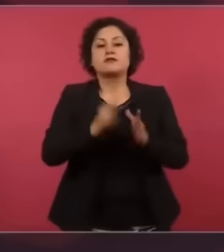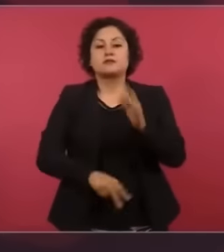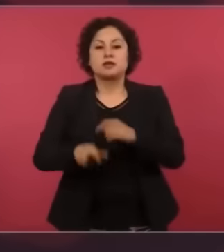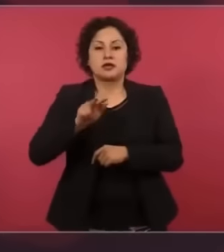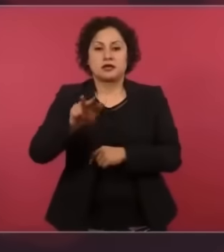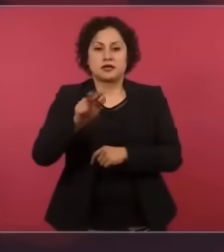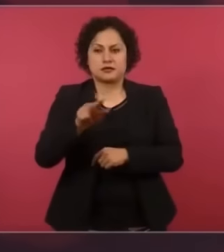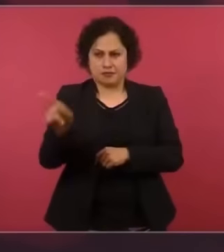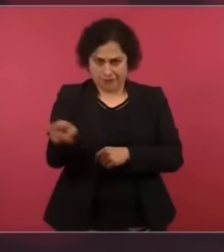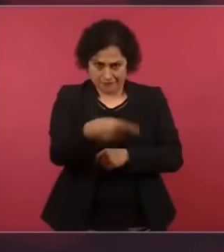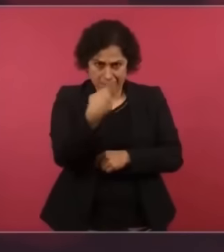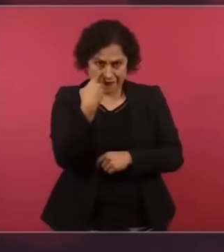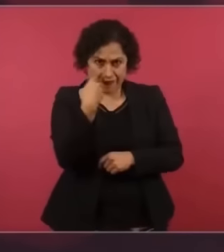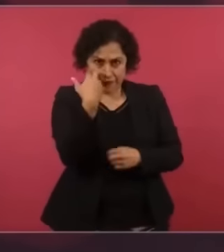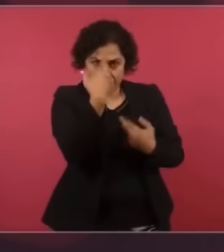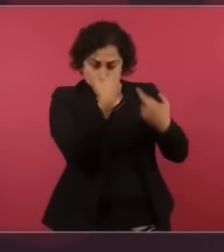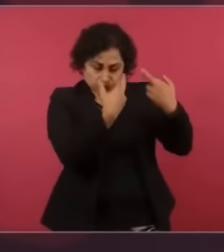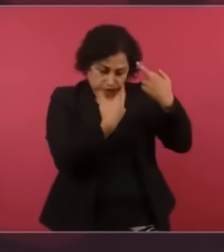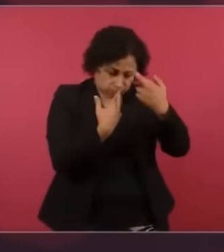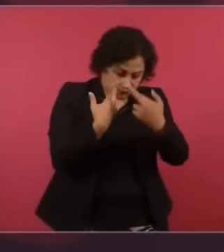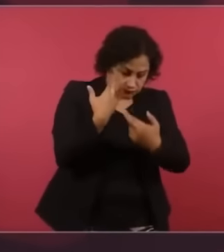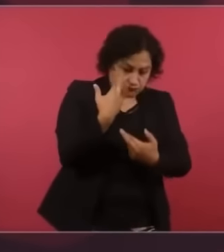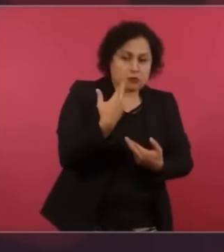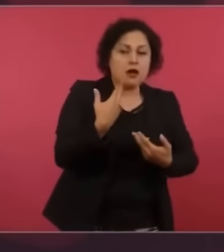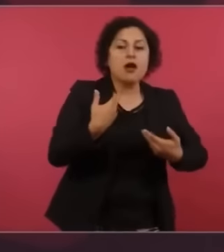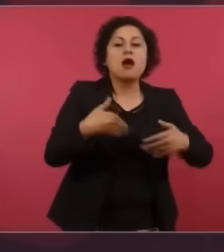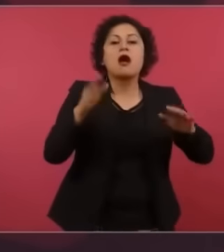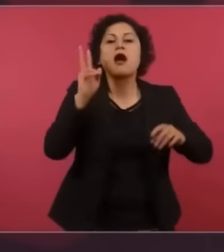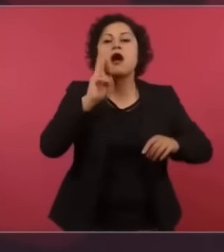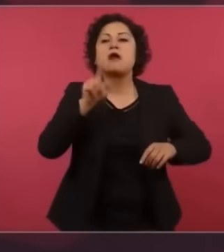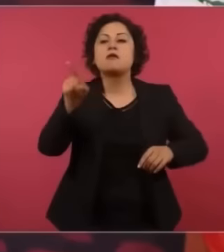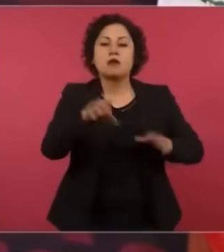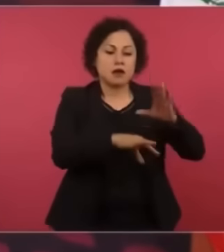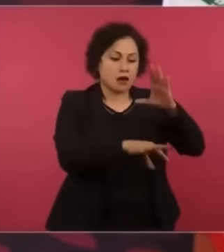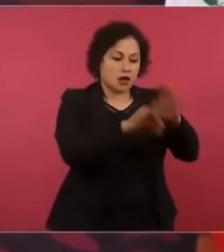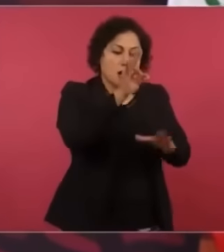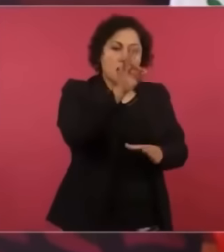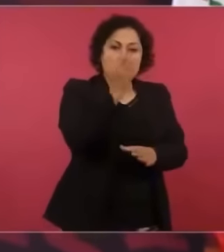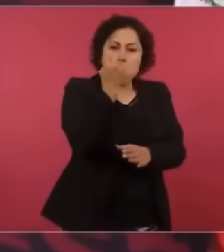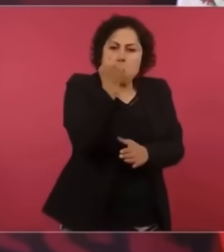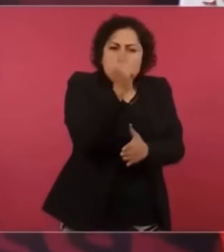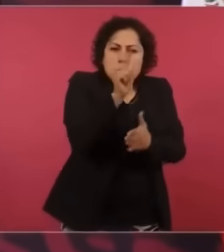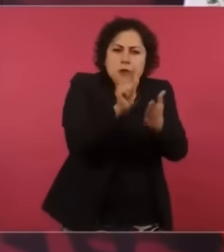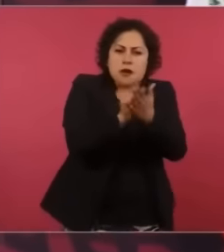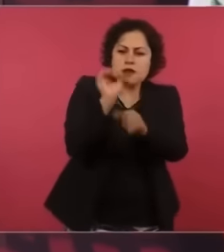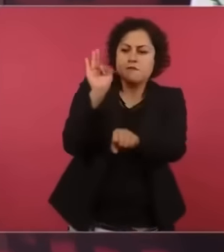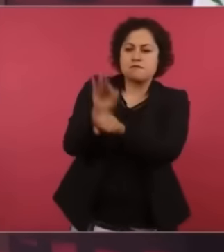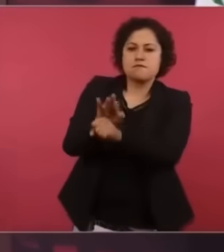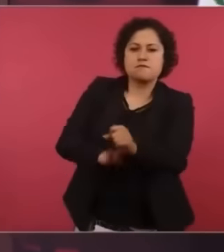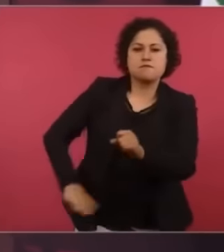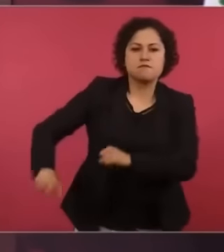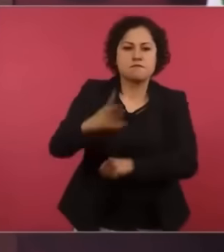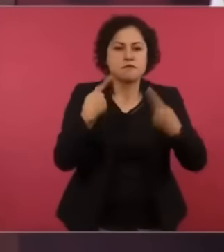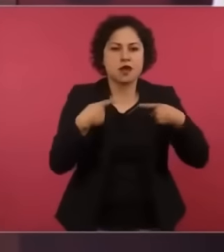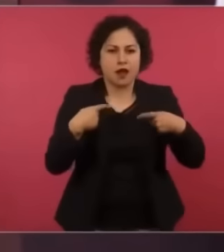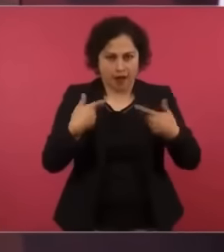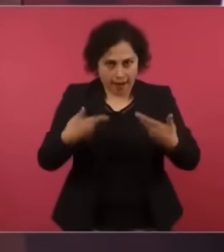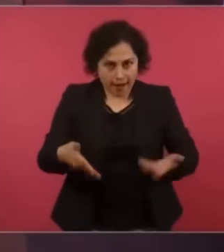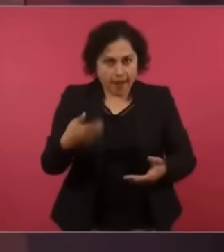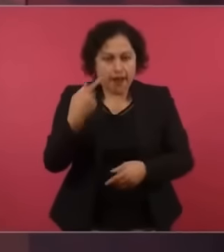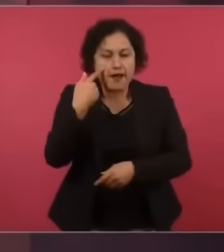ver si van a encontrar una en favor del pueblo. En ese